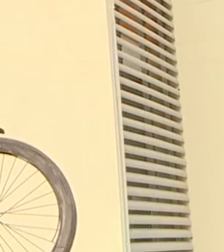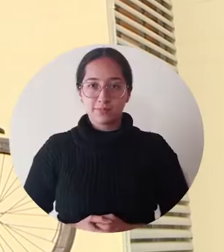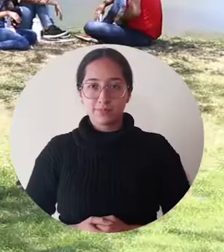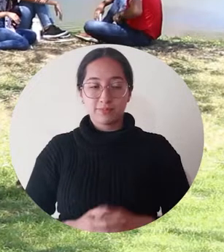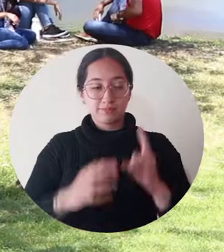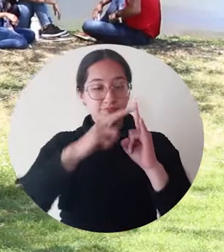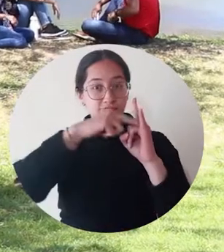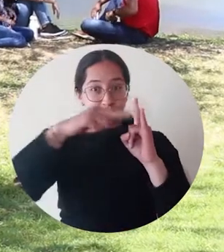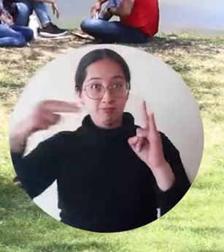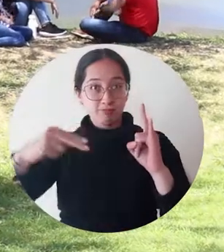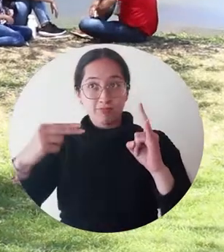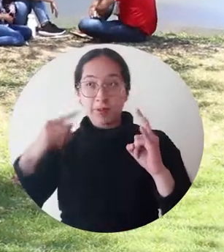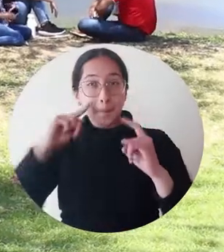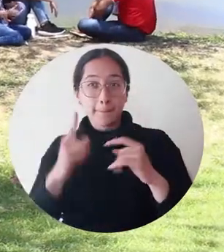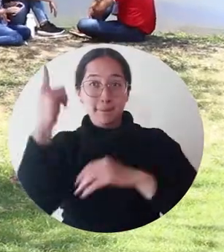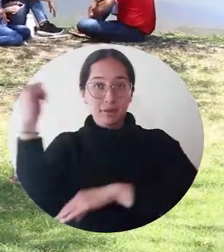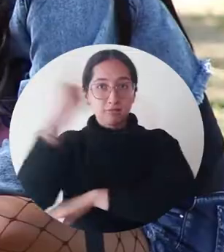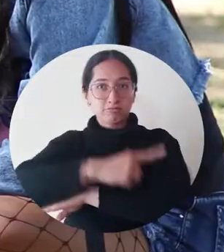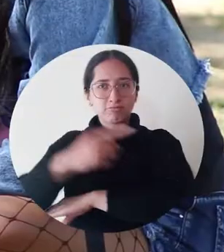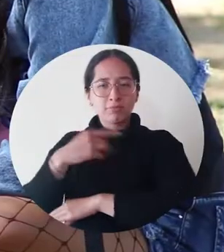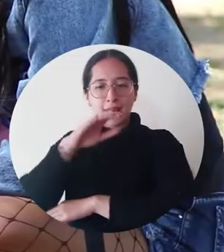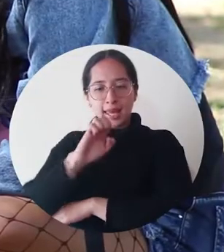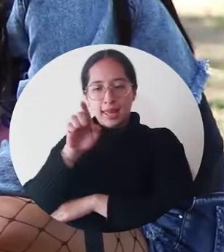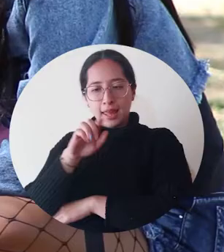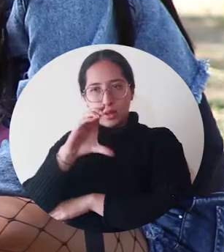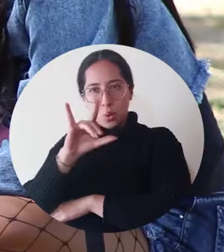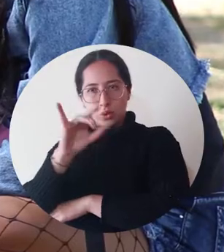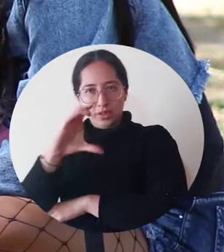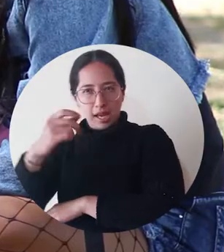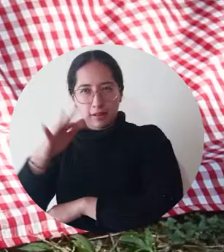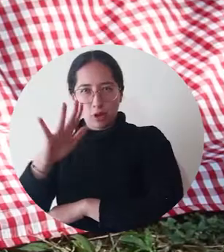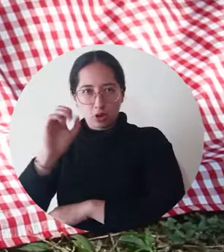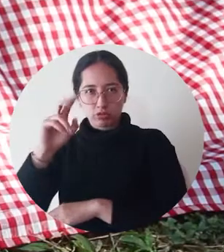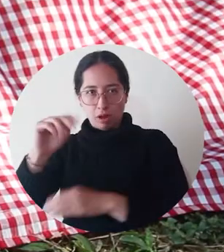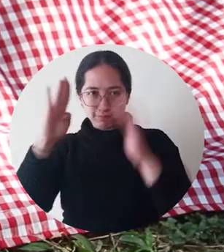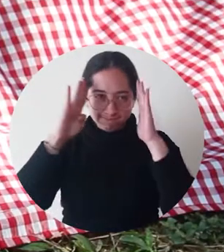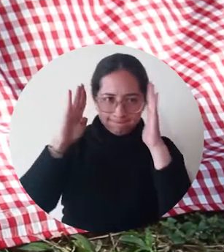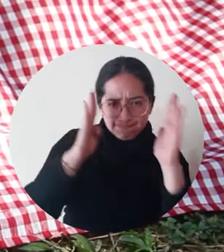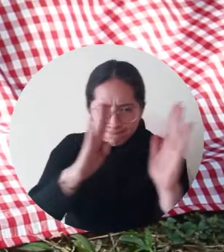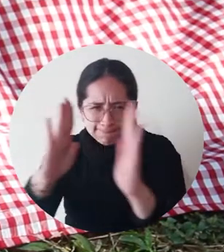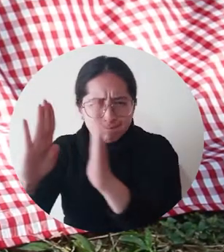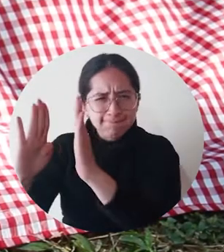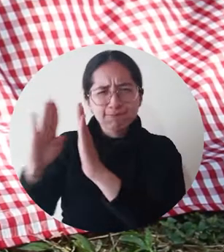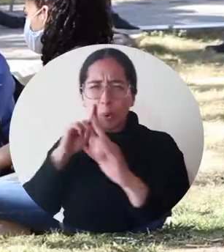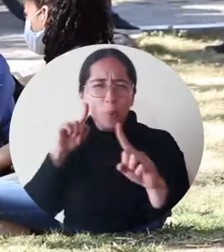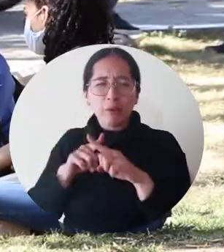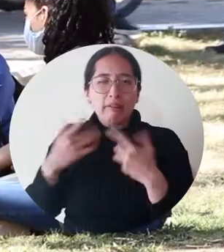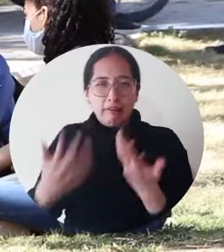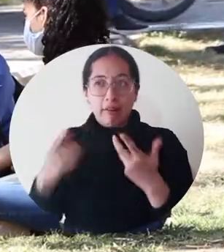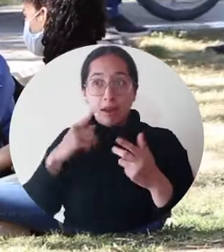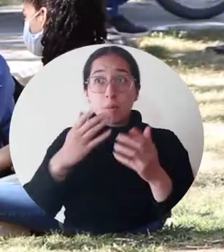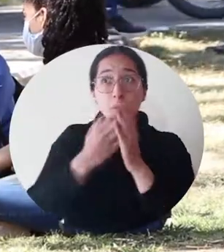La Universidad del Magdalena desarrolló la primera jornada de Escuchatón, una estrategia que propende por generar espacios